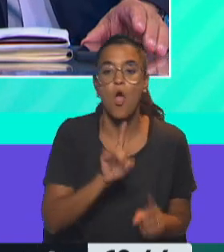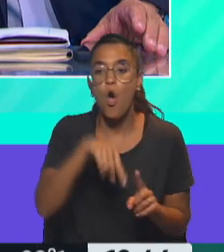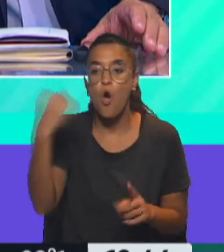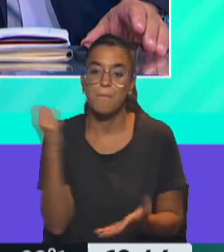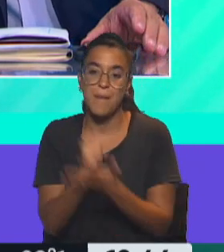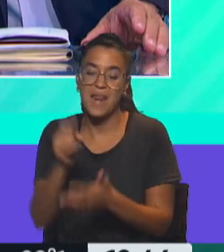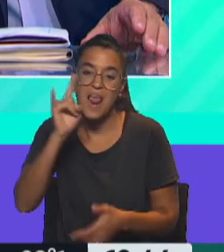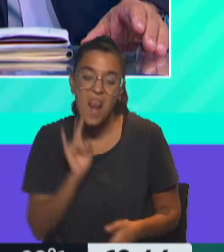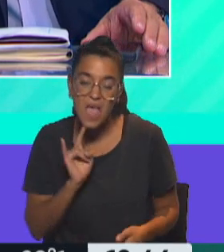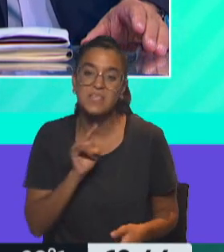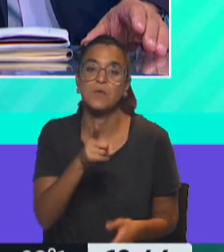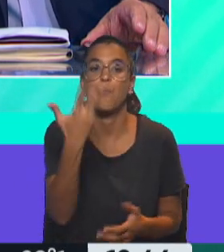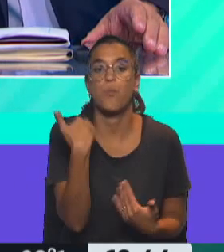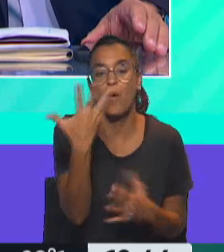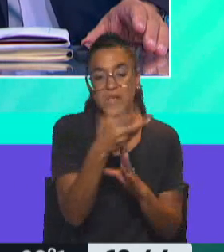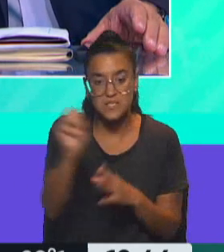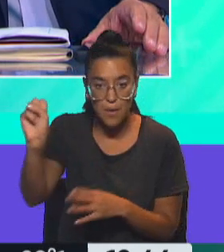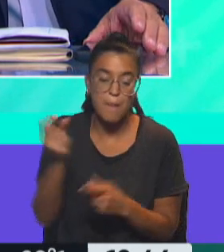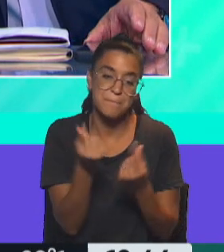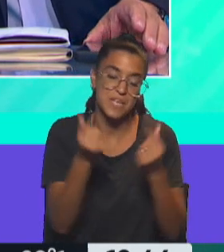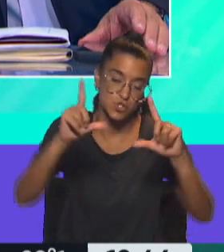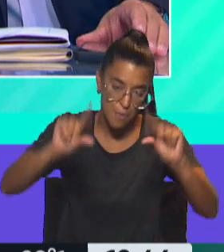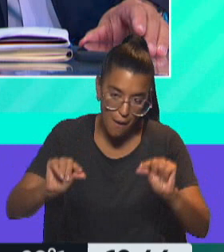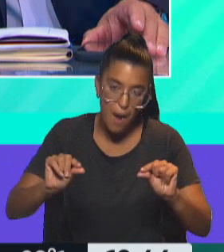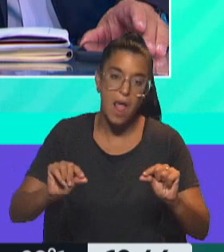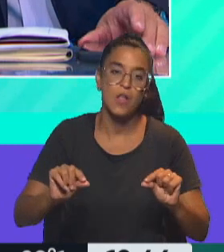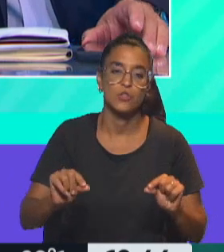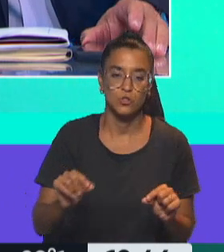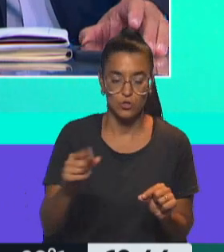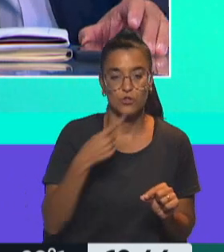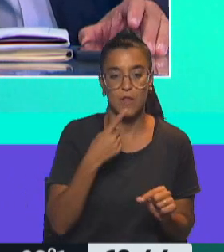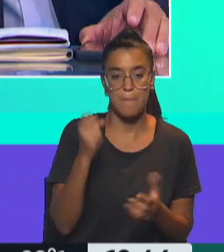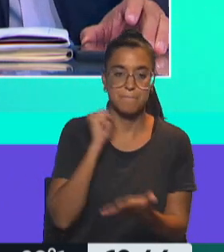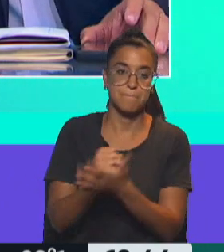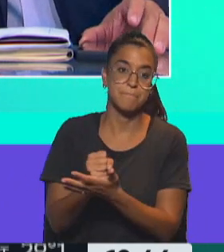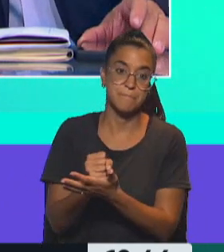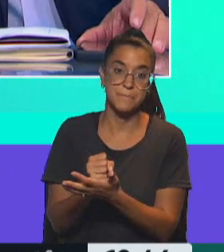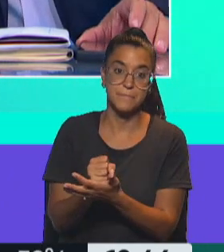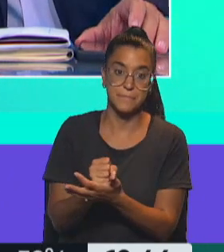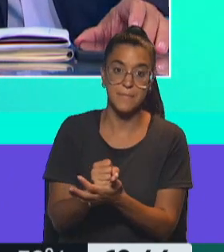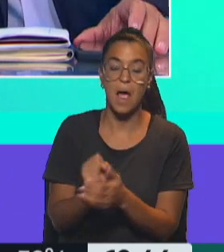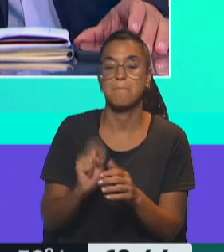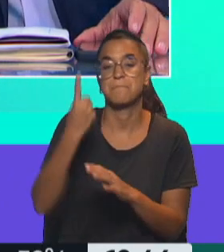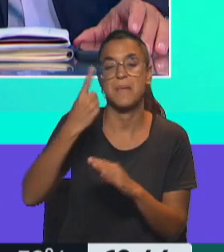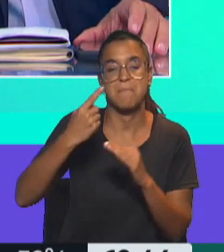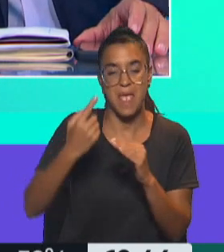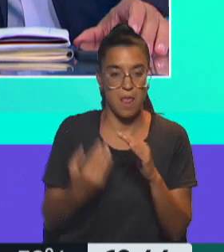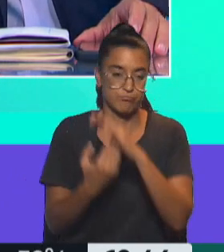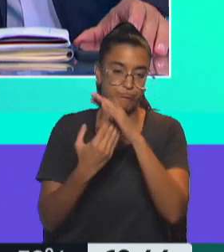marca de leche, en la que podés llevarte, y que es un precio mucho menor, claro, menos de la mitad de lo que cuesta una marca considerada de primera línea,